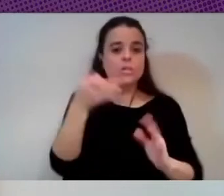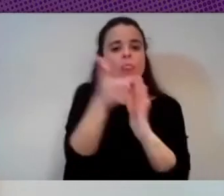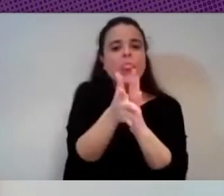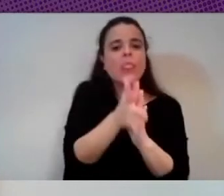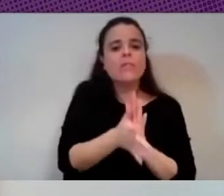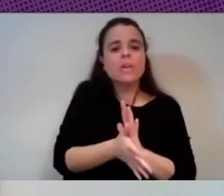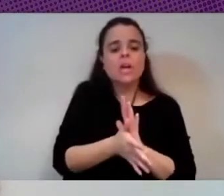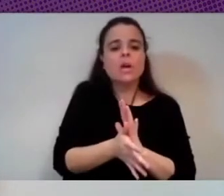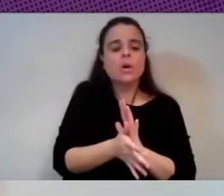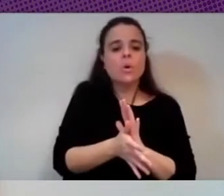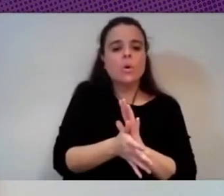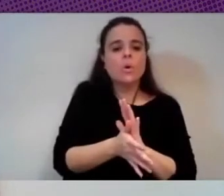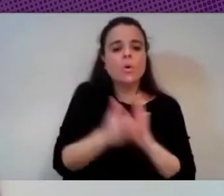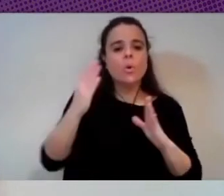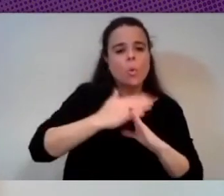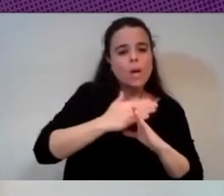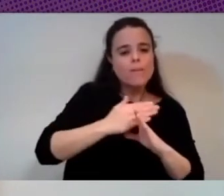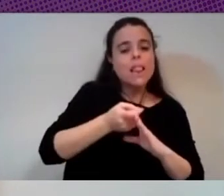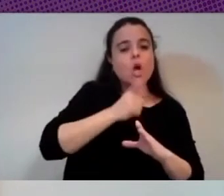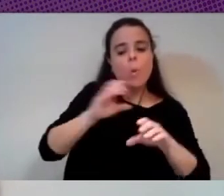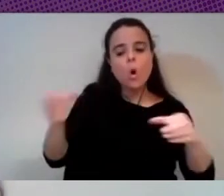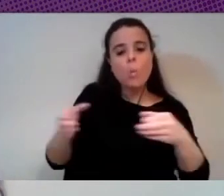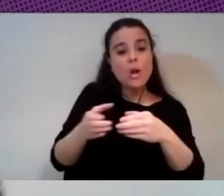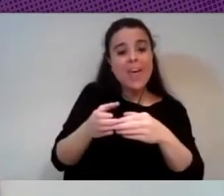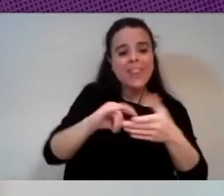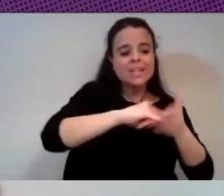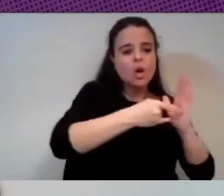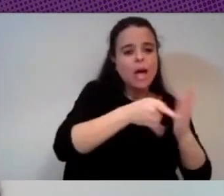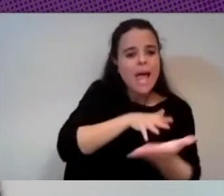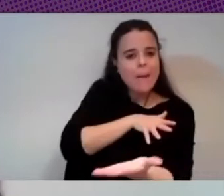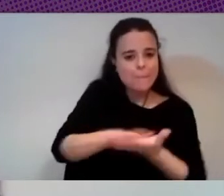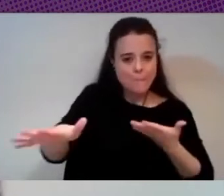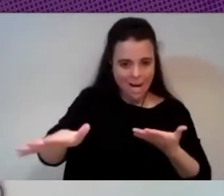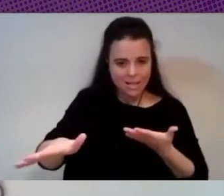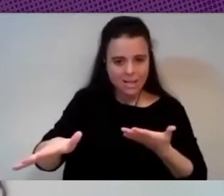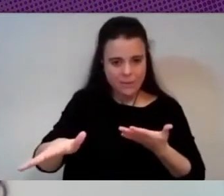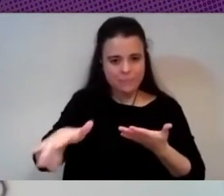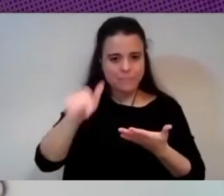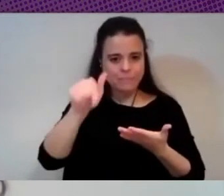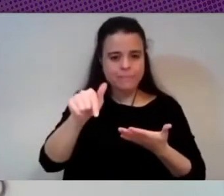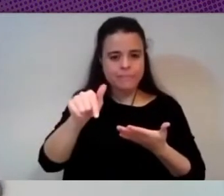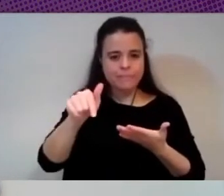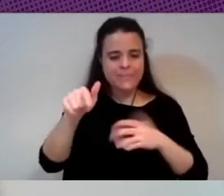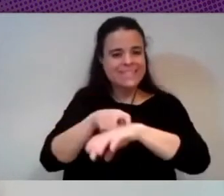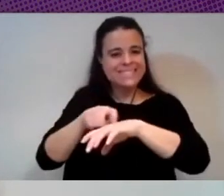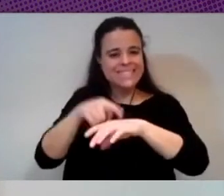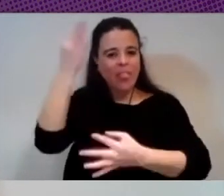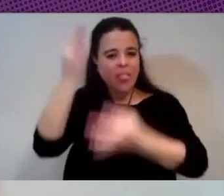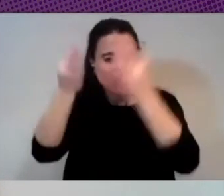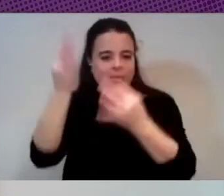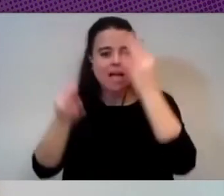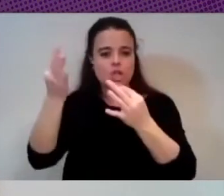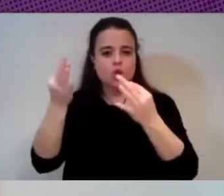es decir cómo impacta la comunidad la tecnología otro operacional que es donde están los datos donde están los algoritmos las